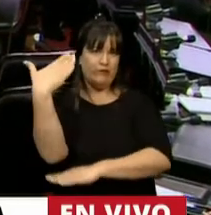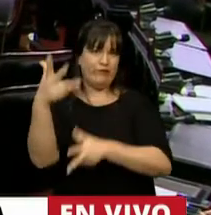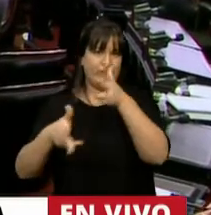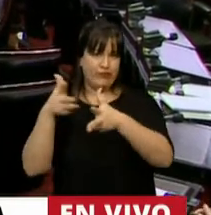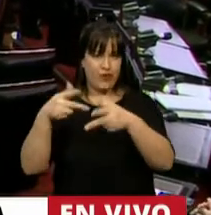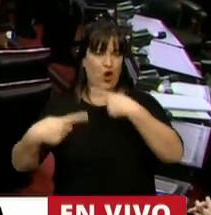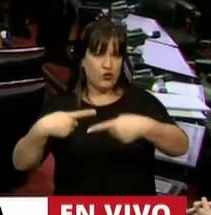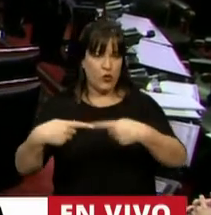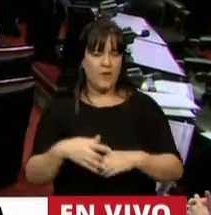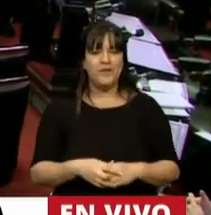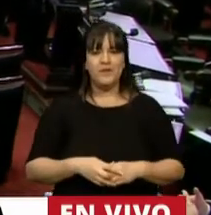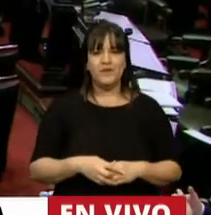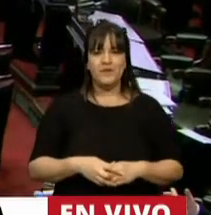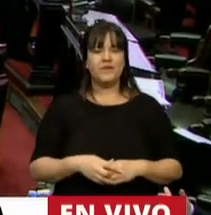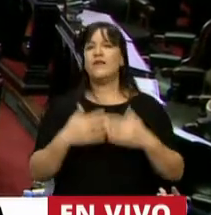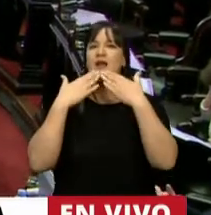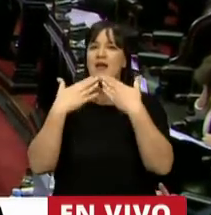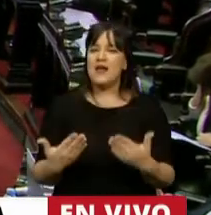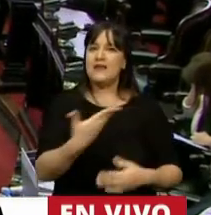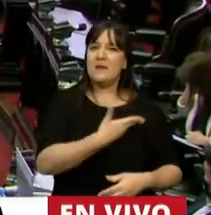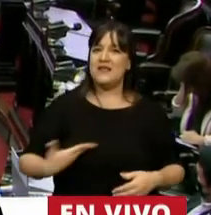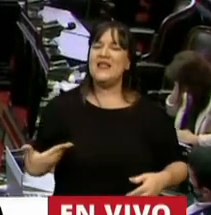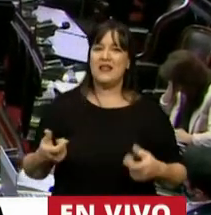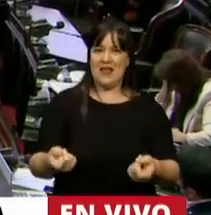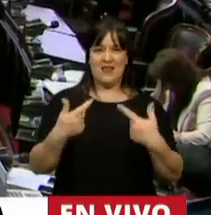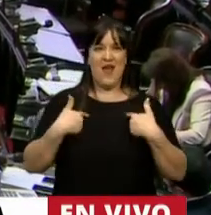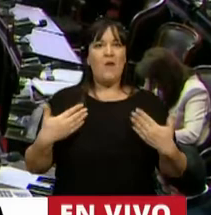Muchas gracias, Presidente, por permitirme continuar.